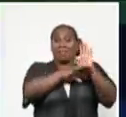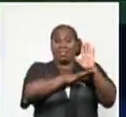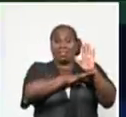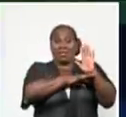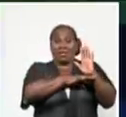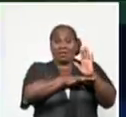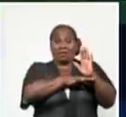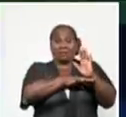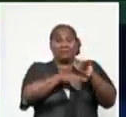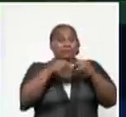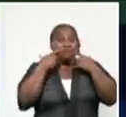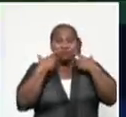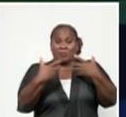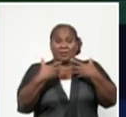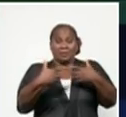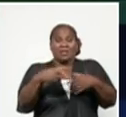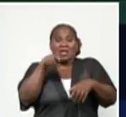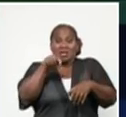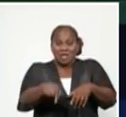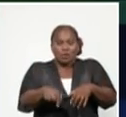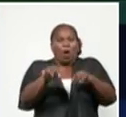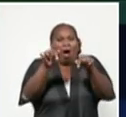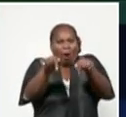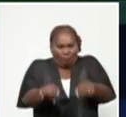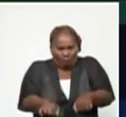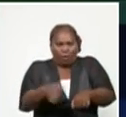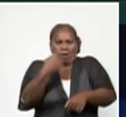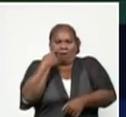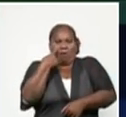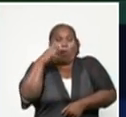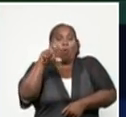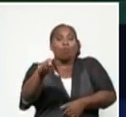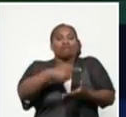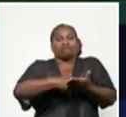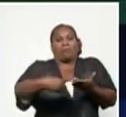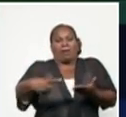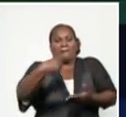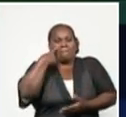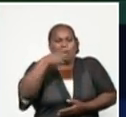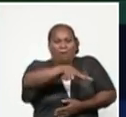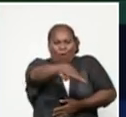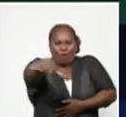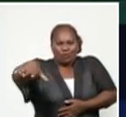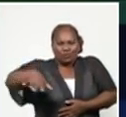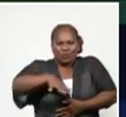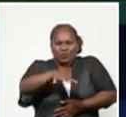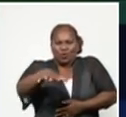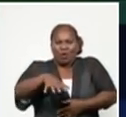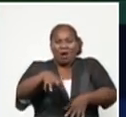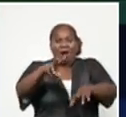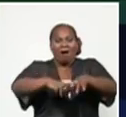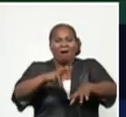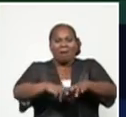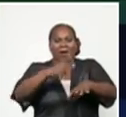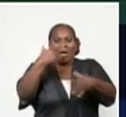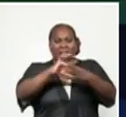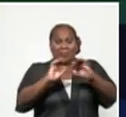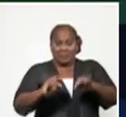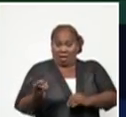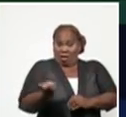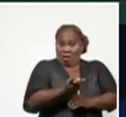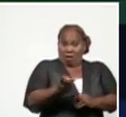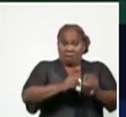exactamente lo que nos está pasando en estas últimas semanas en La Habana y en Artemisa, lo cual